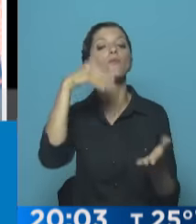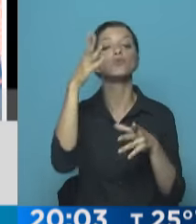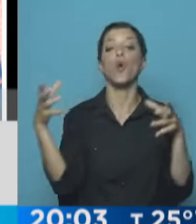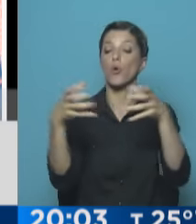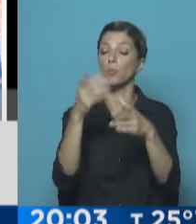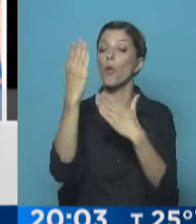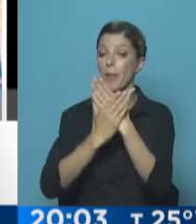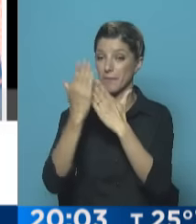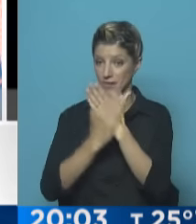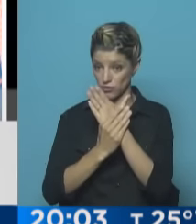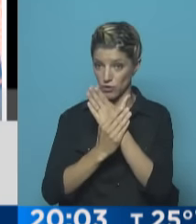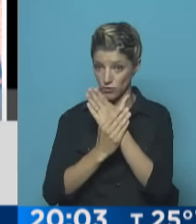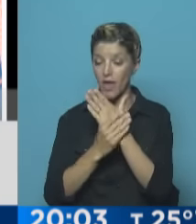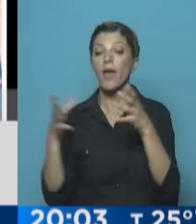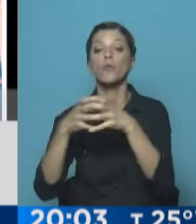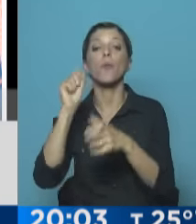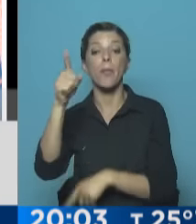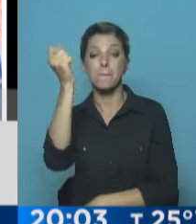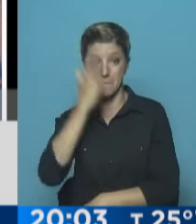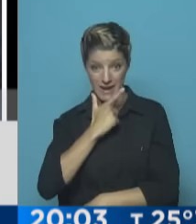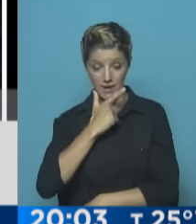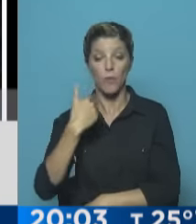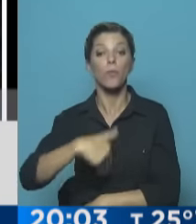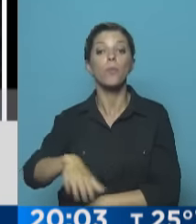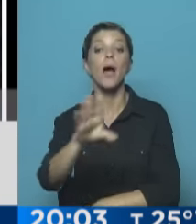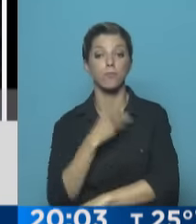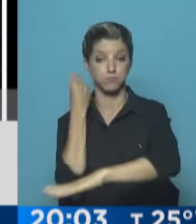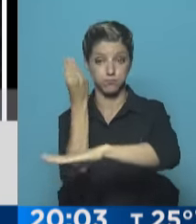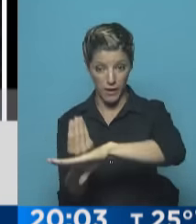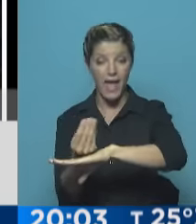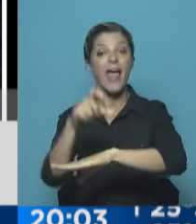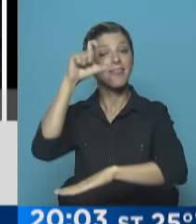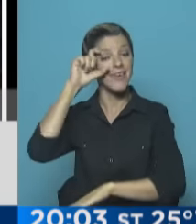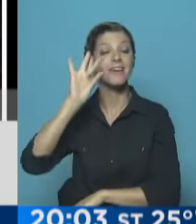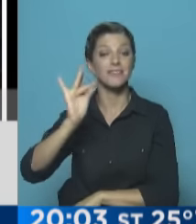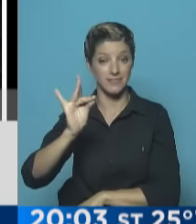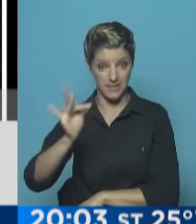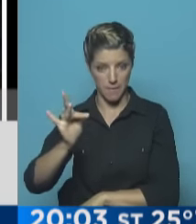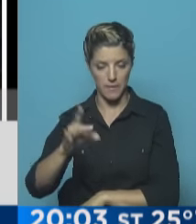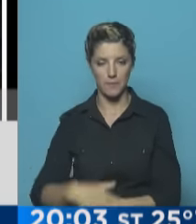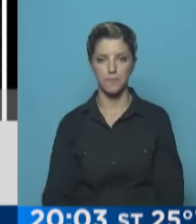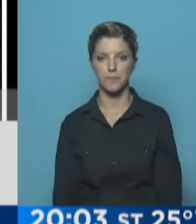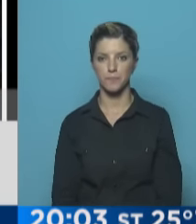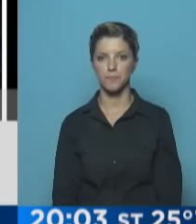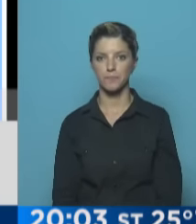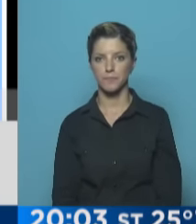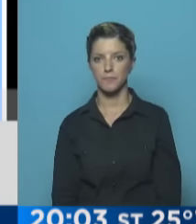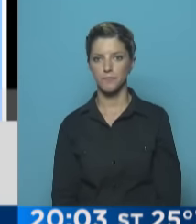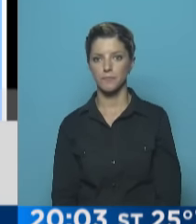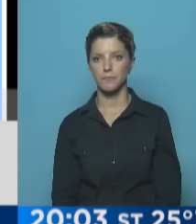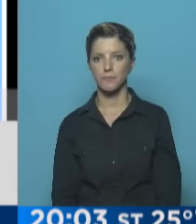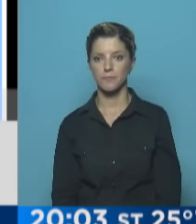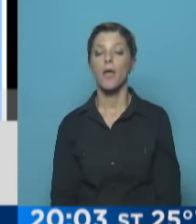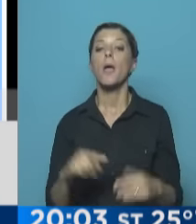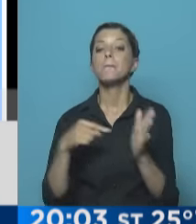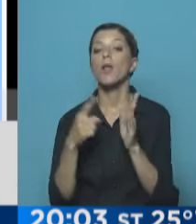que estará acompañando al presidente electo Mauricio Macri cuando asuma sus funciones el 10 de diciembre. Pero aún hay dependencias